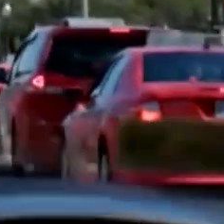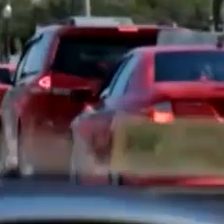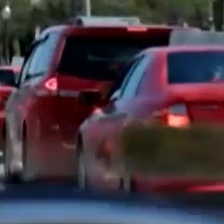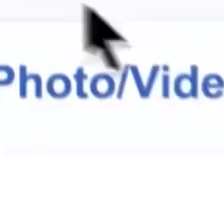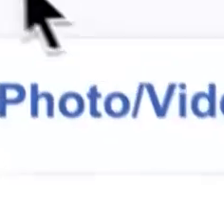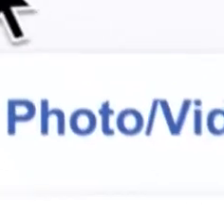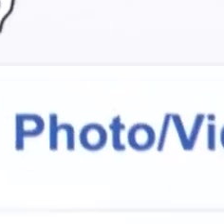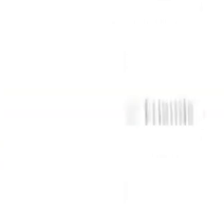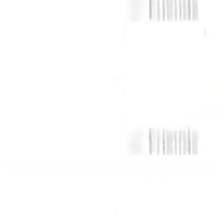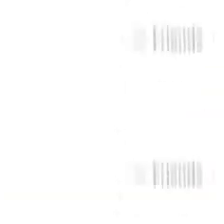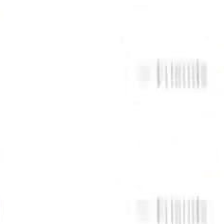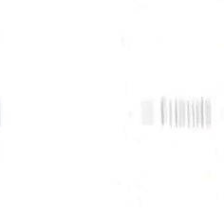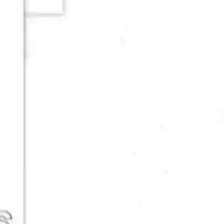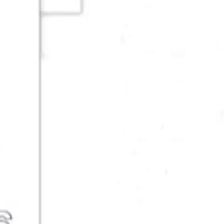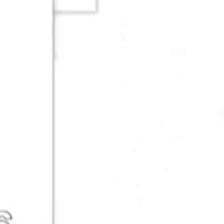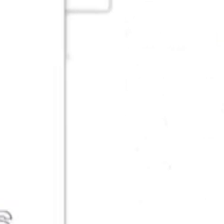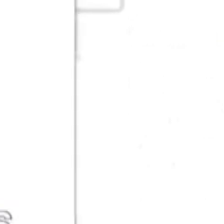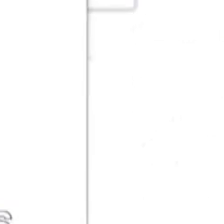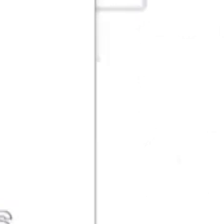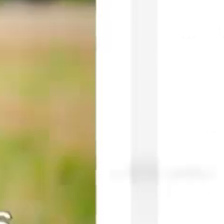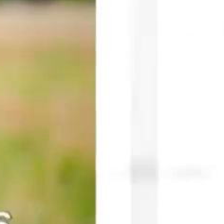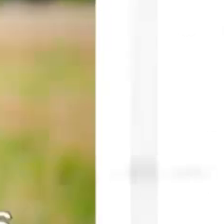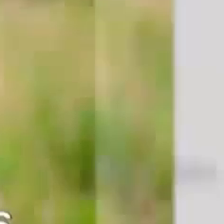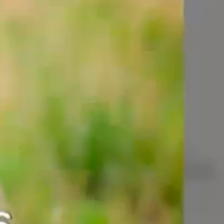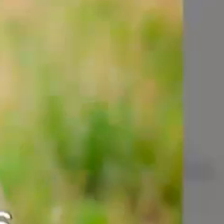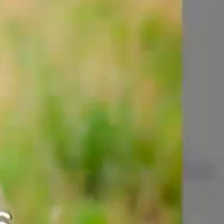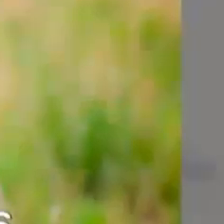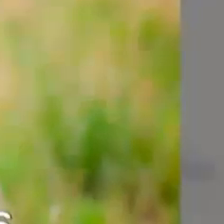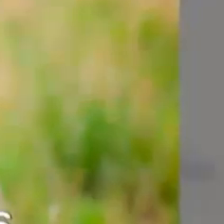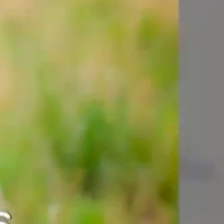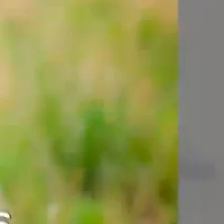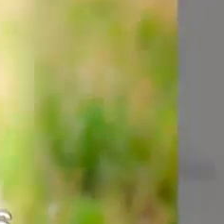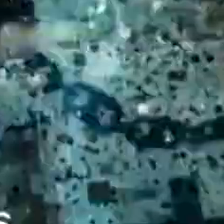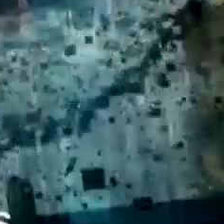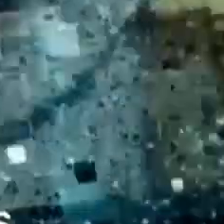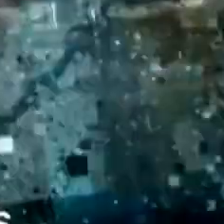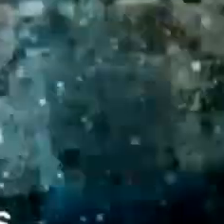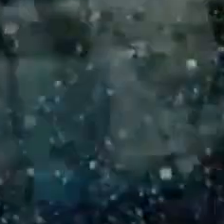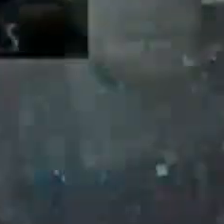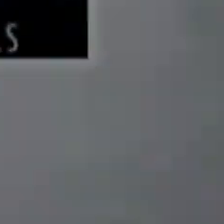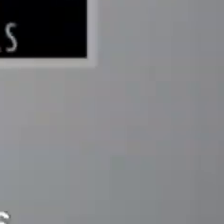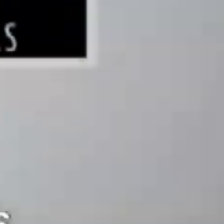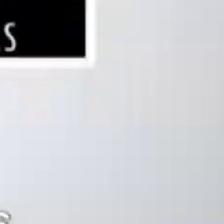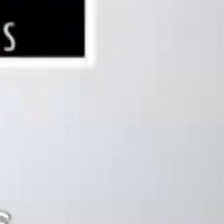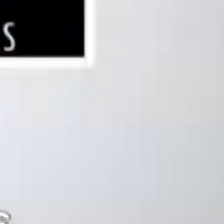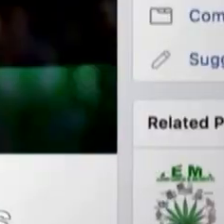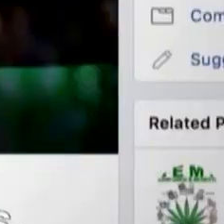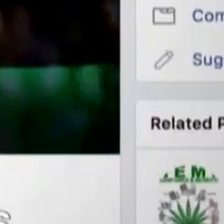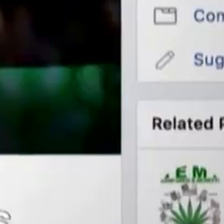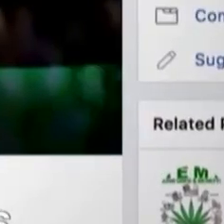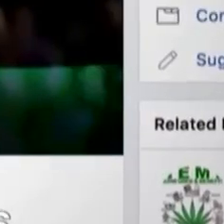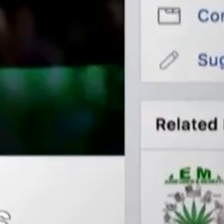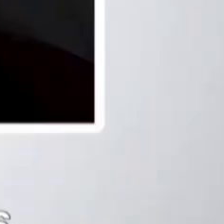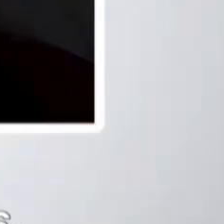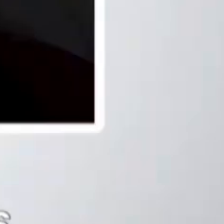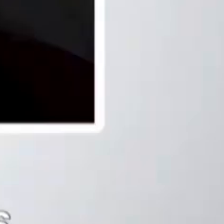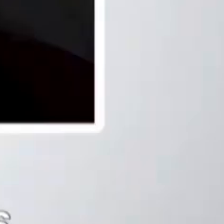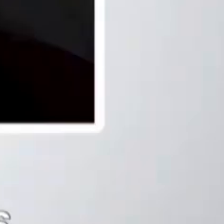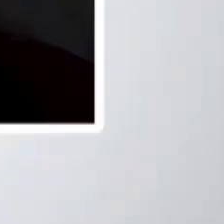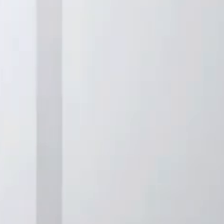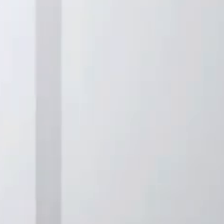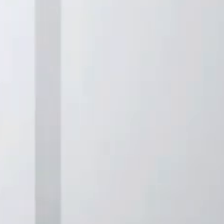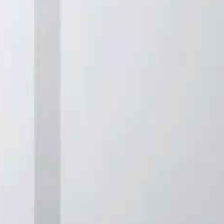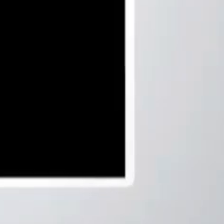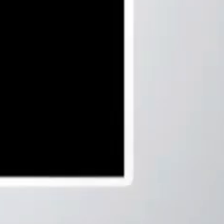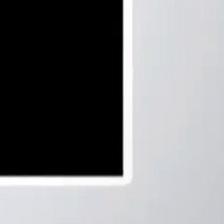of our democracy. These platforms which were created to connect us have now been weaponized.